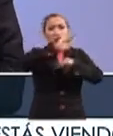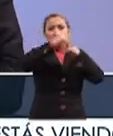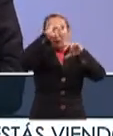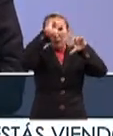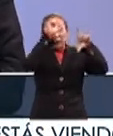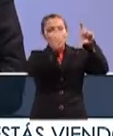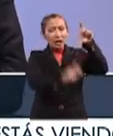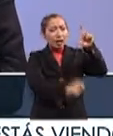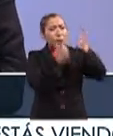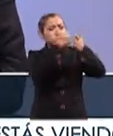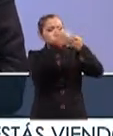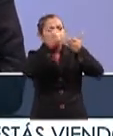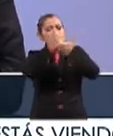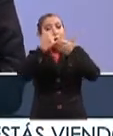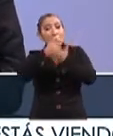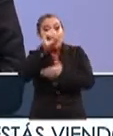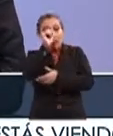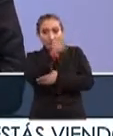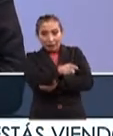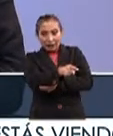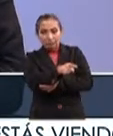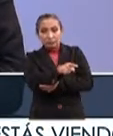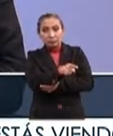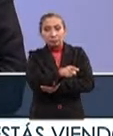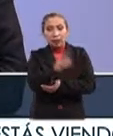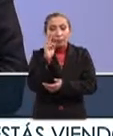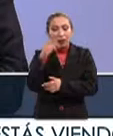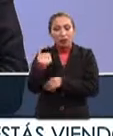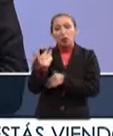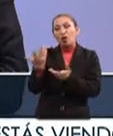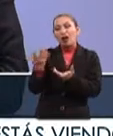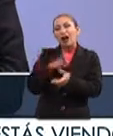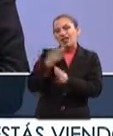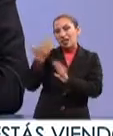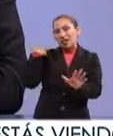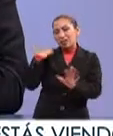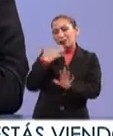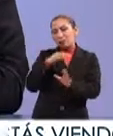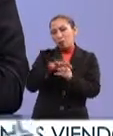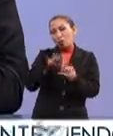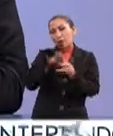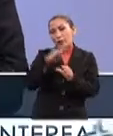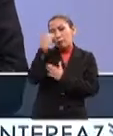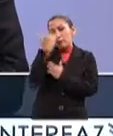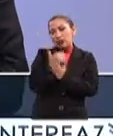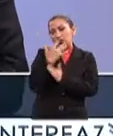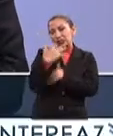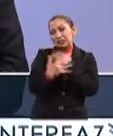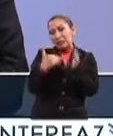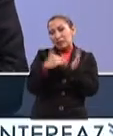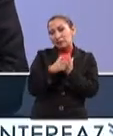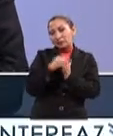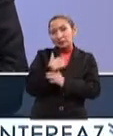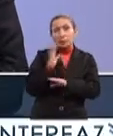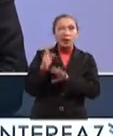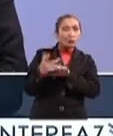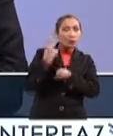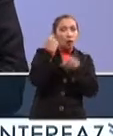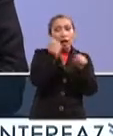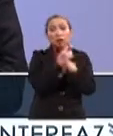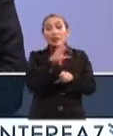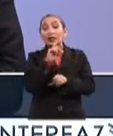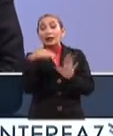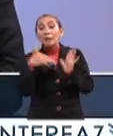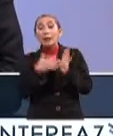ancho del país, pero que derivado de la vea electoral tuvimos que disminuir a 15 mil. Nuestro promedio anual